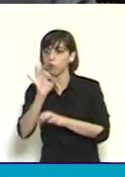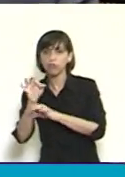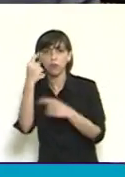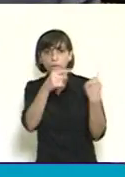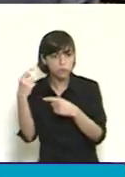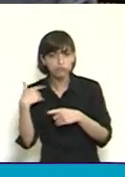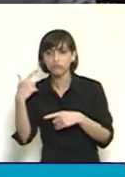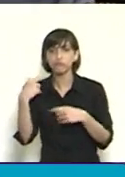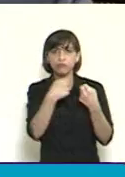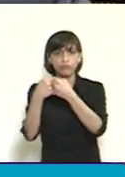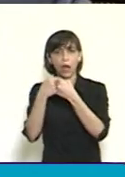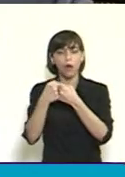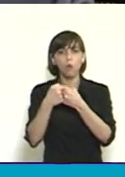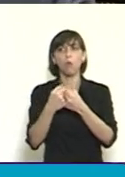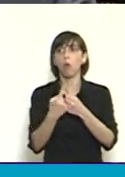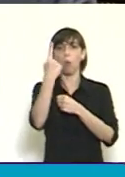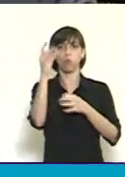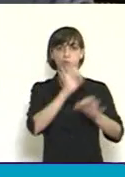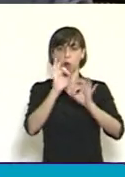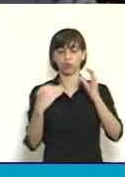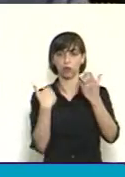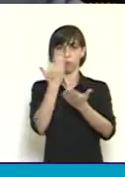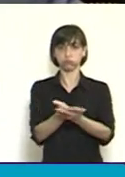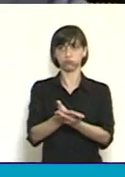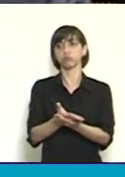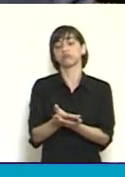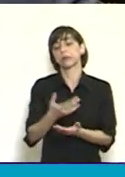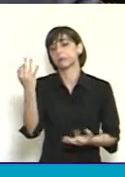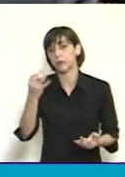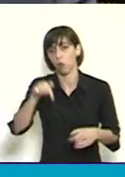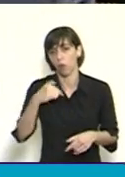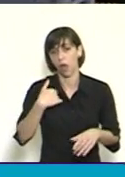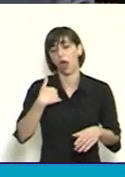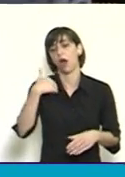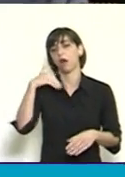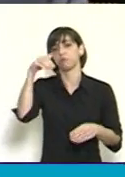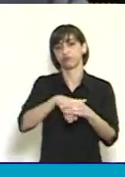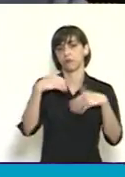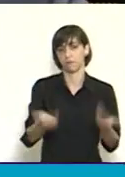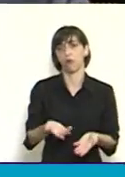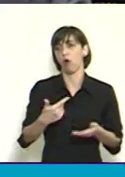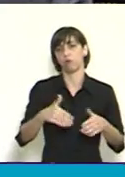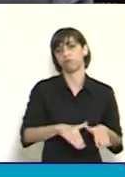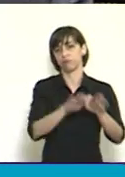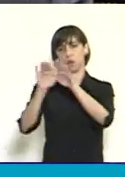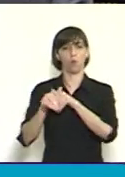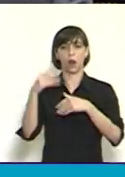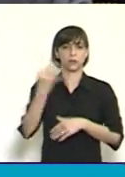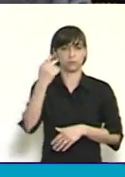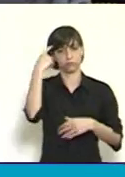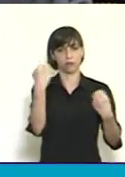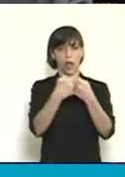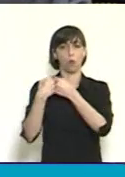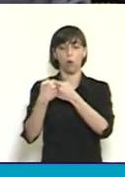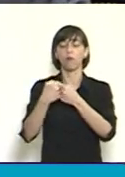termina lo que creo va a ser una sanción probablemente unánime y creo que es una muy buena señal de que estos temas